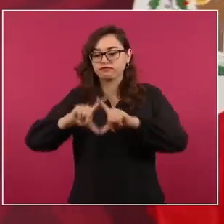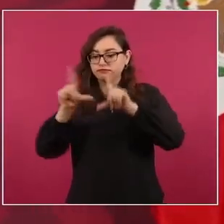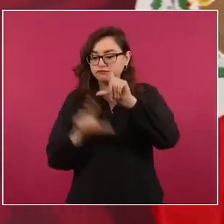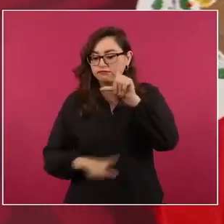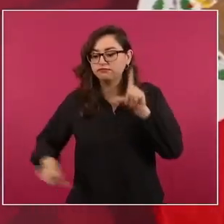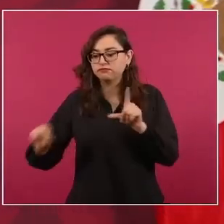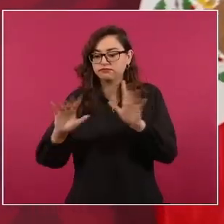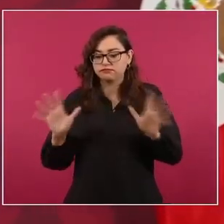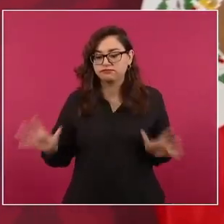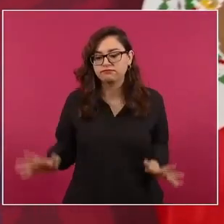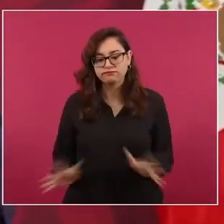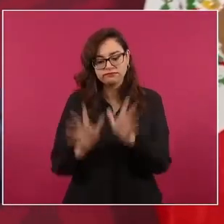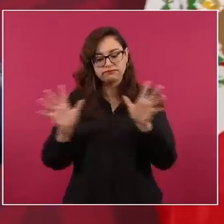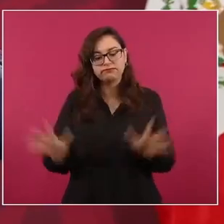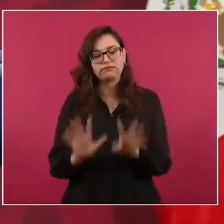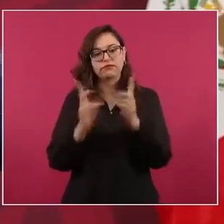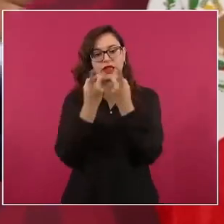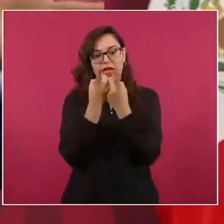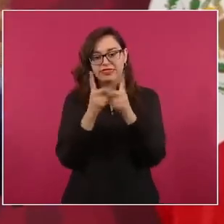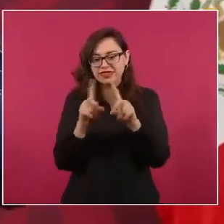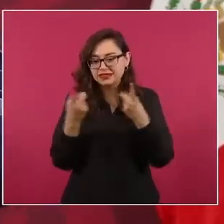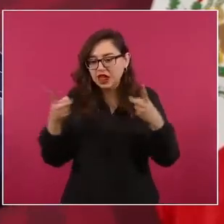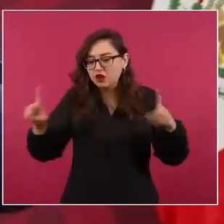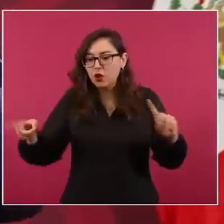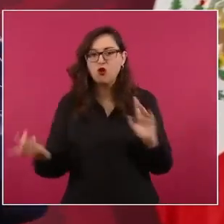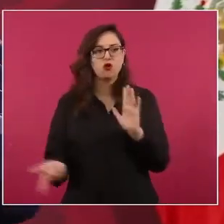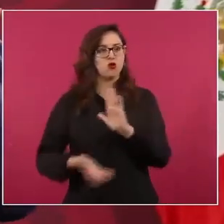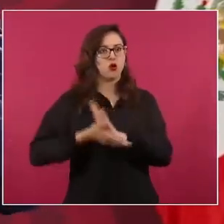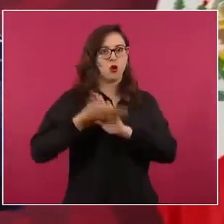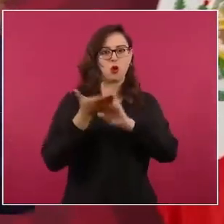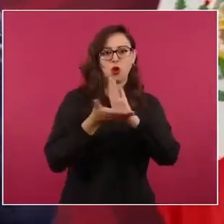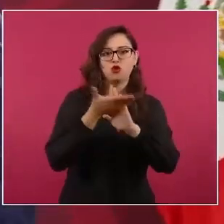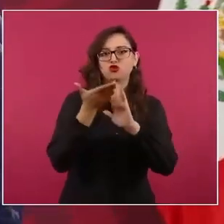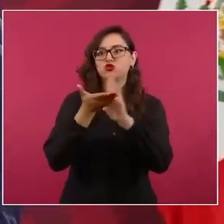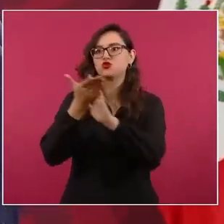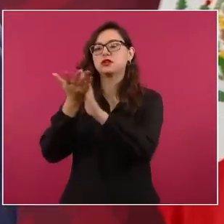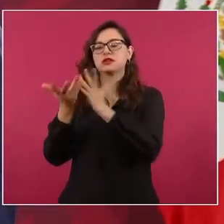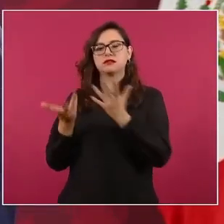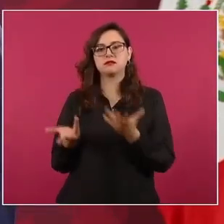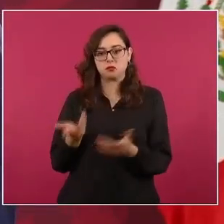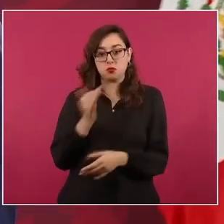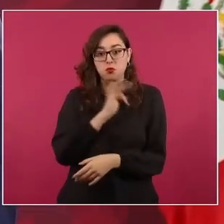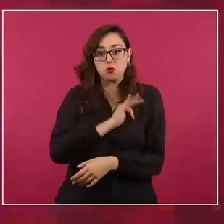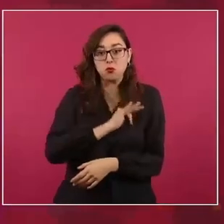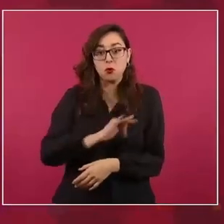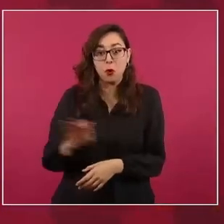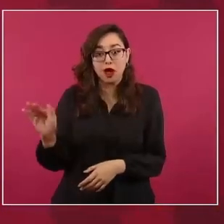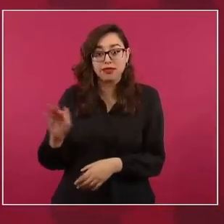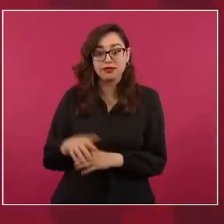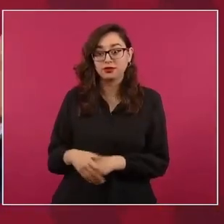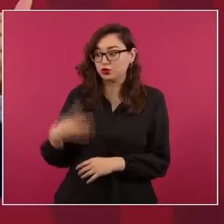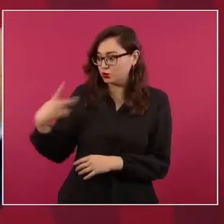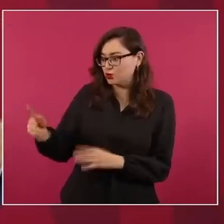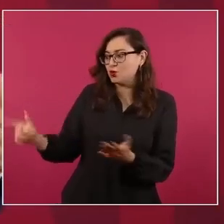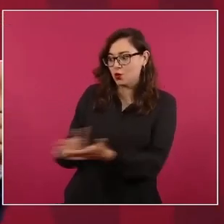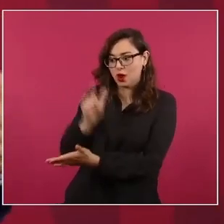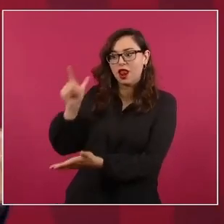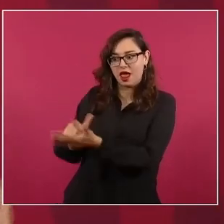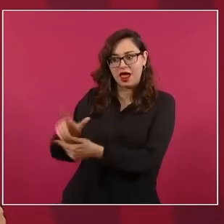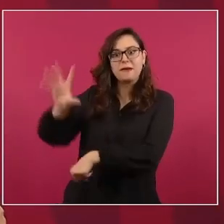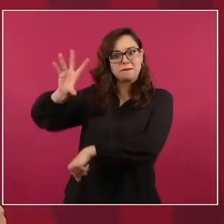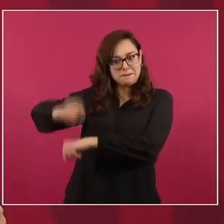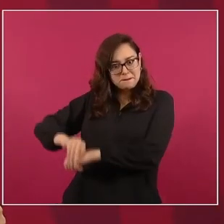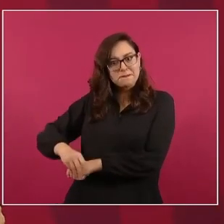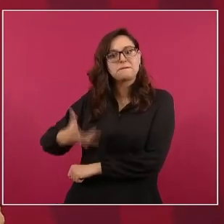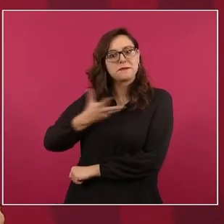y esa no se aplicaba. Ahora, cuando llegamos nosotros,